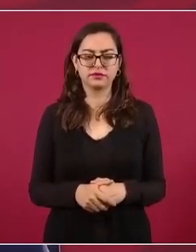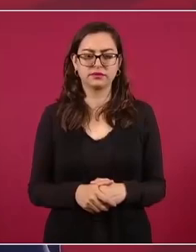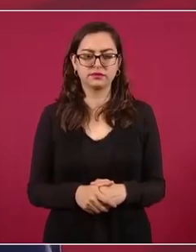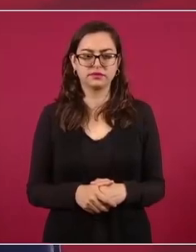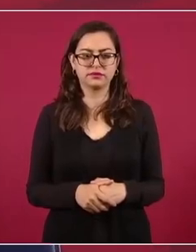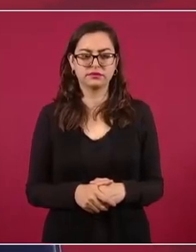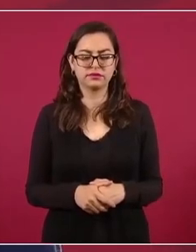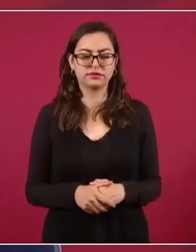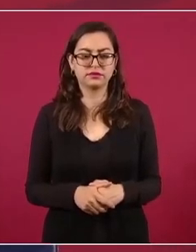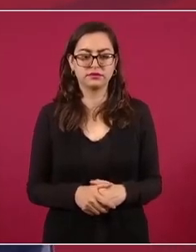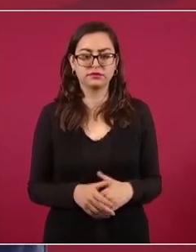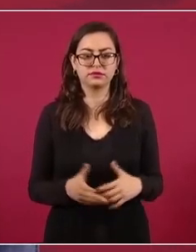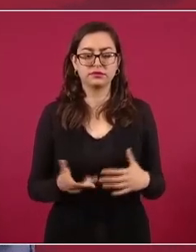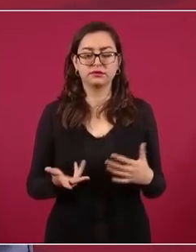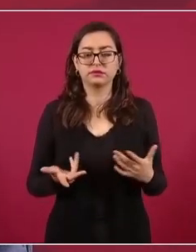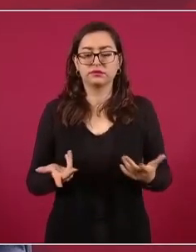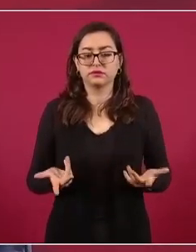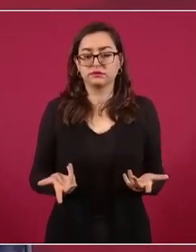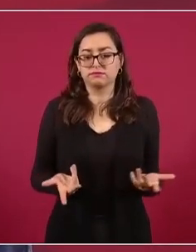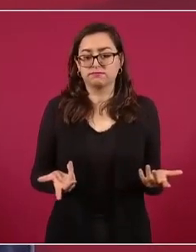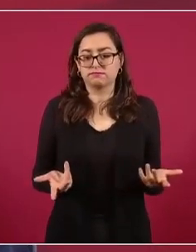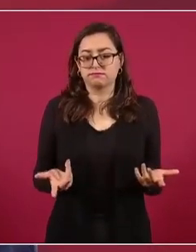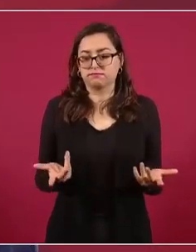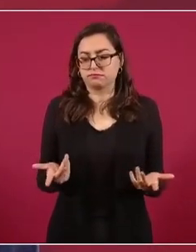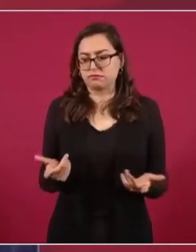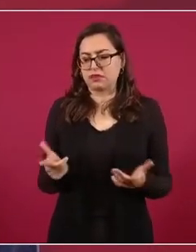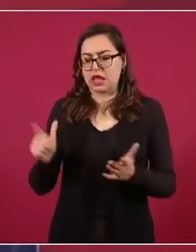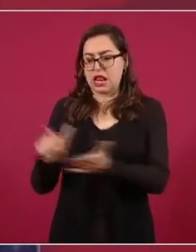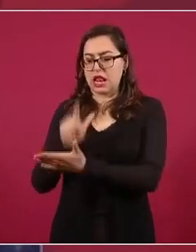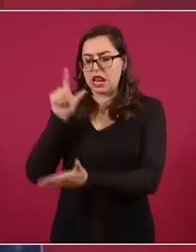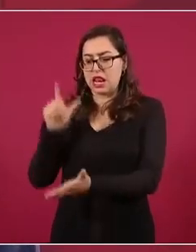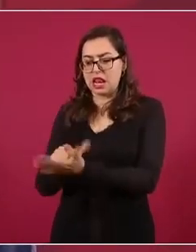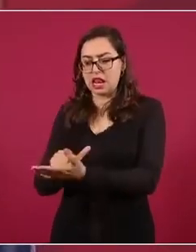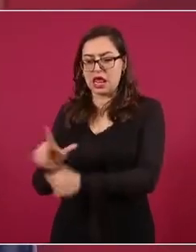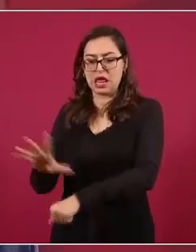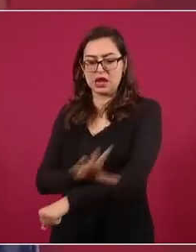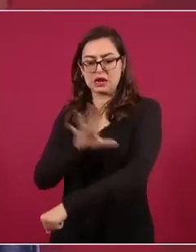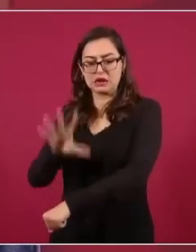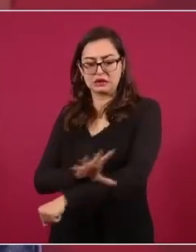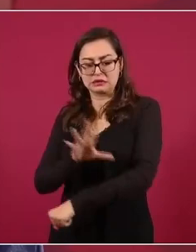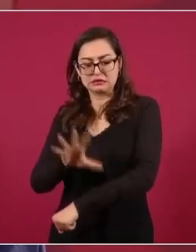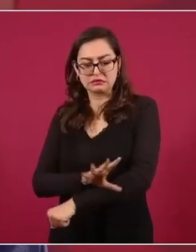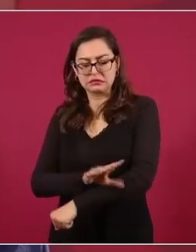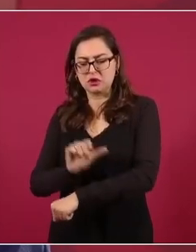energías y en otros temas.